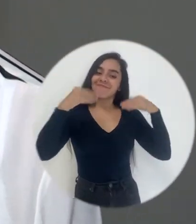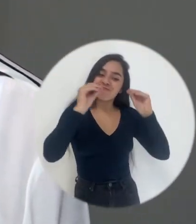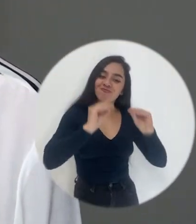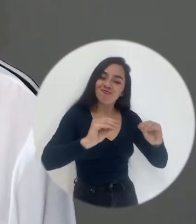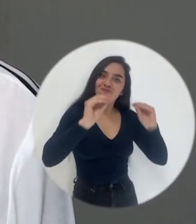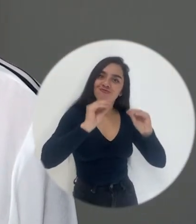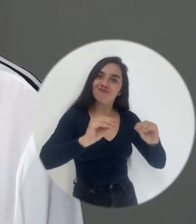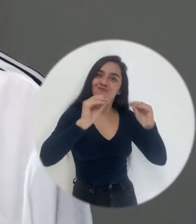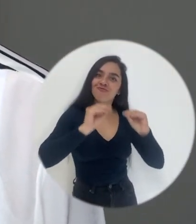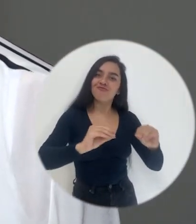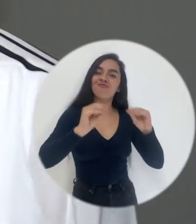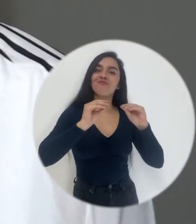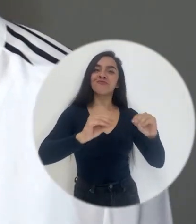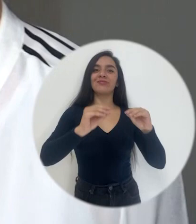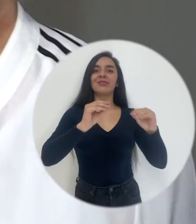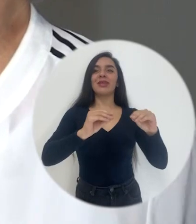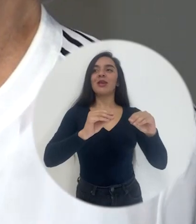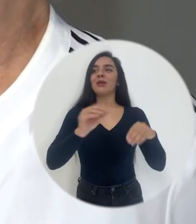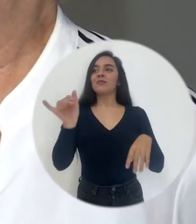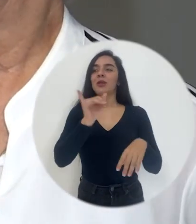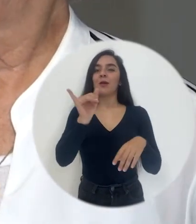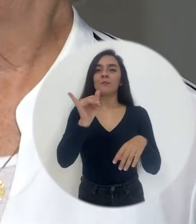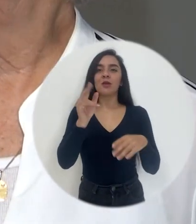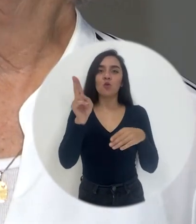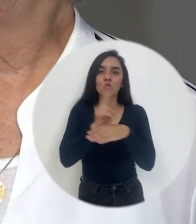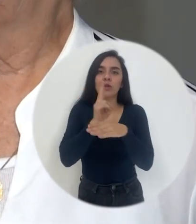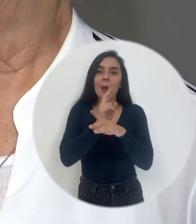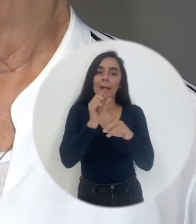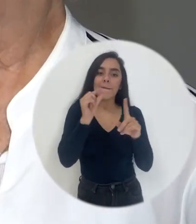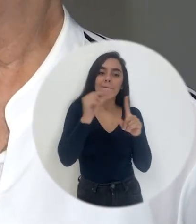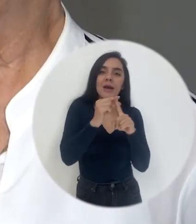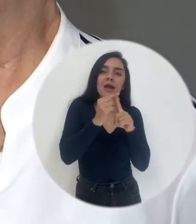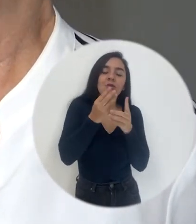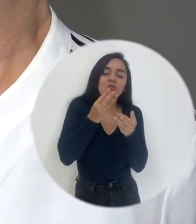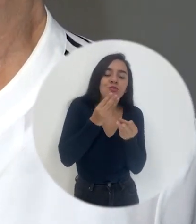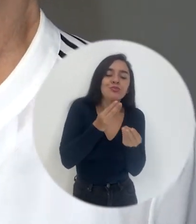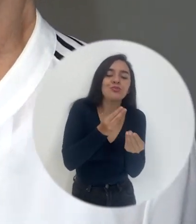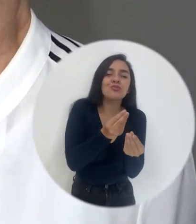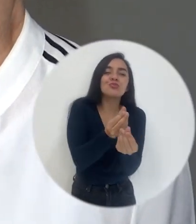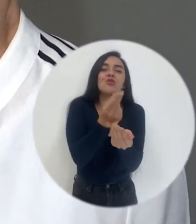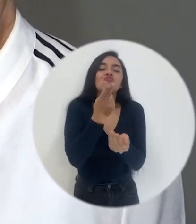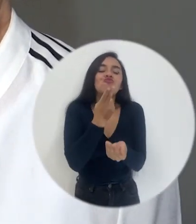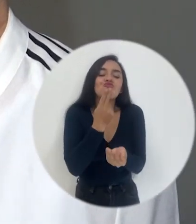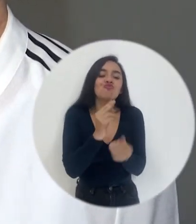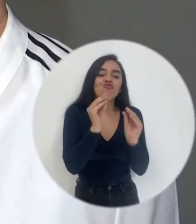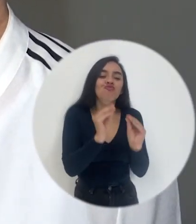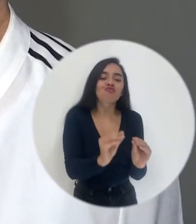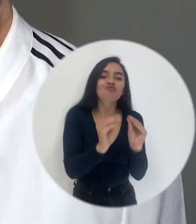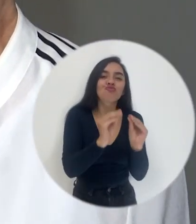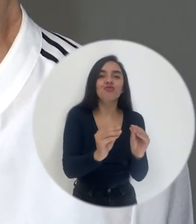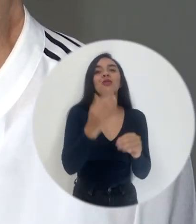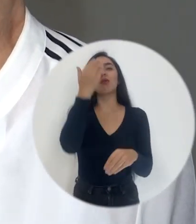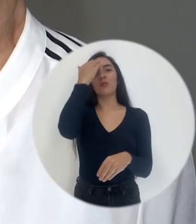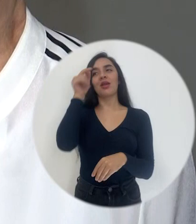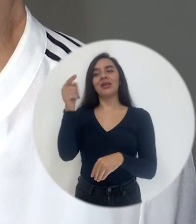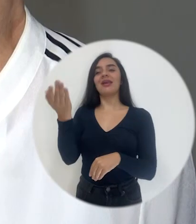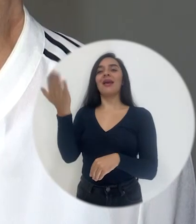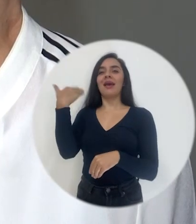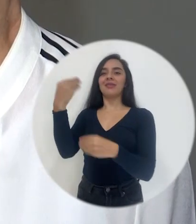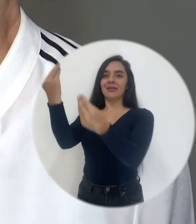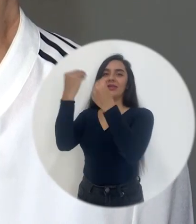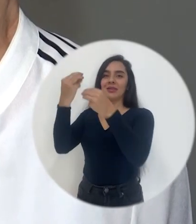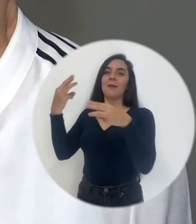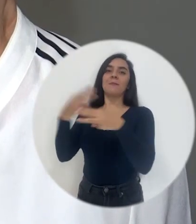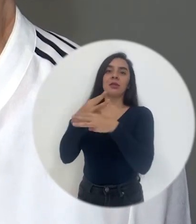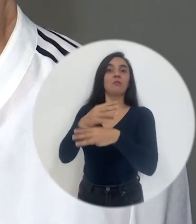palabras sencillas, con dulzura, porque así nos enseñó en matemáticas y en todas las